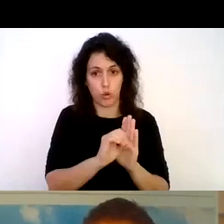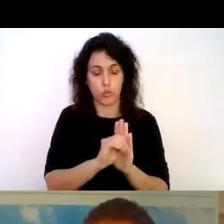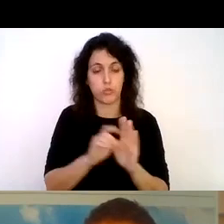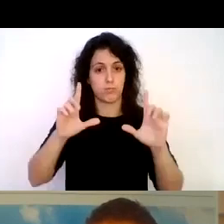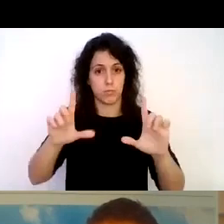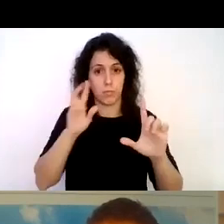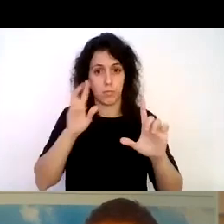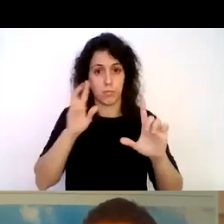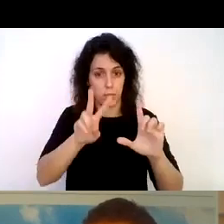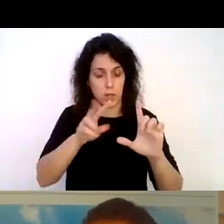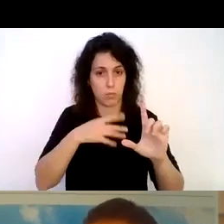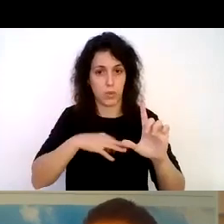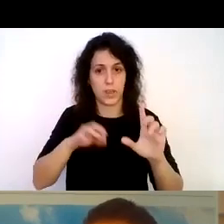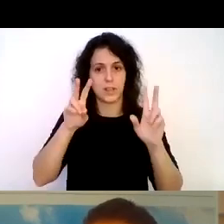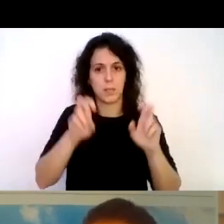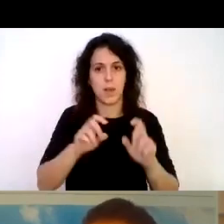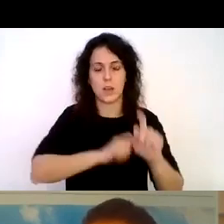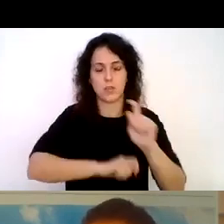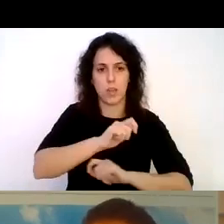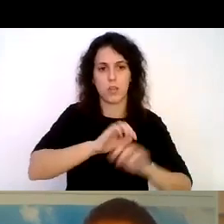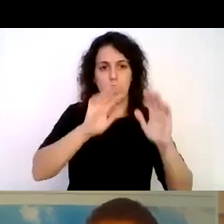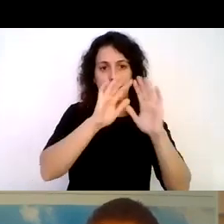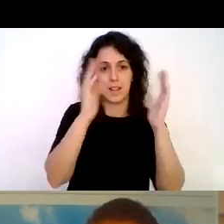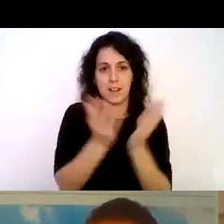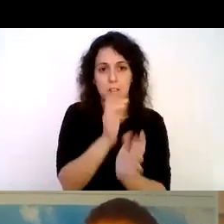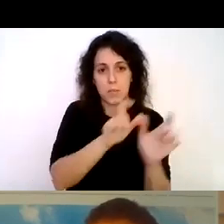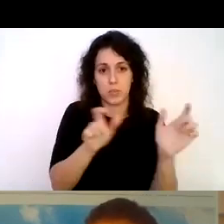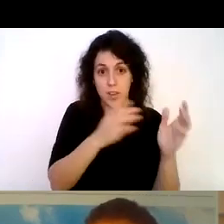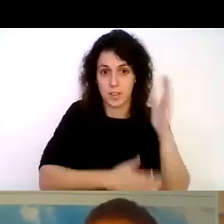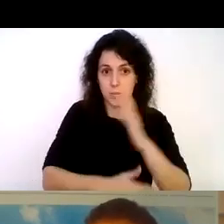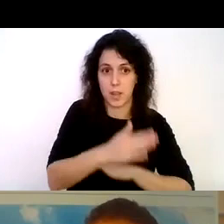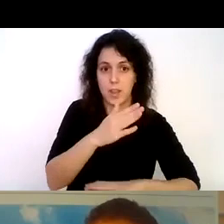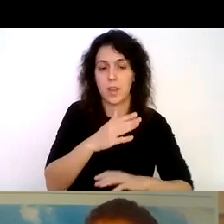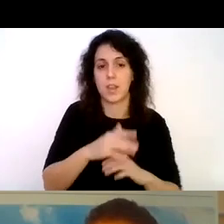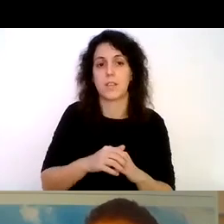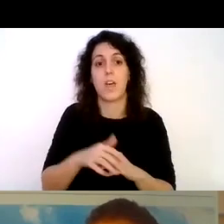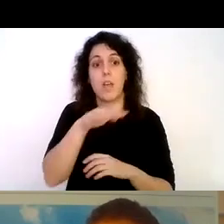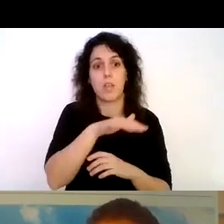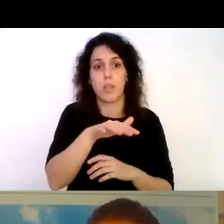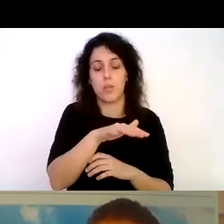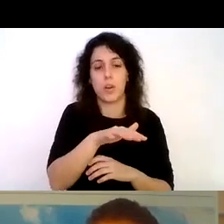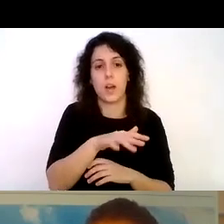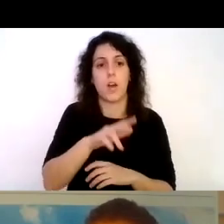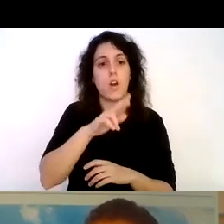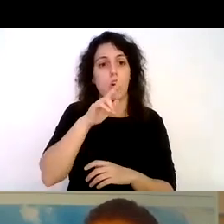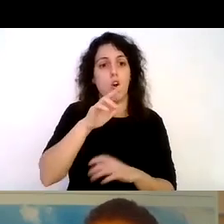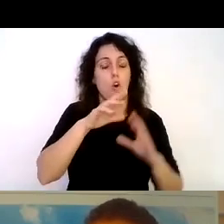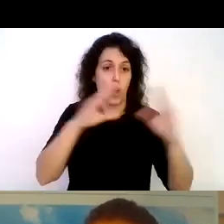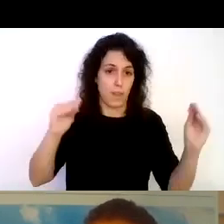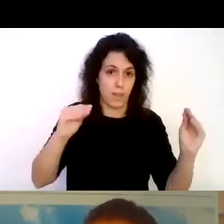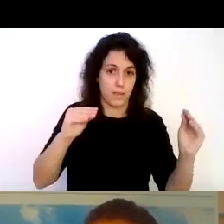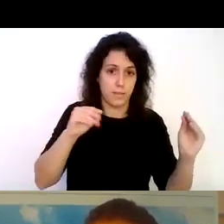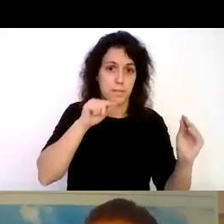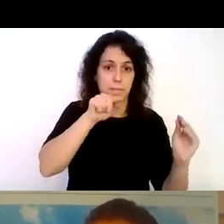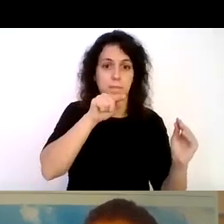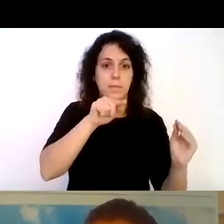la Asociación Internacional para Buceadores con Discapacidad con su sede en Holanda y SCUBA Schools